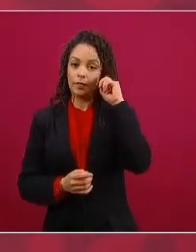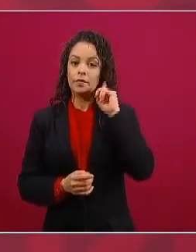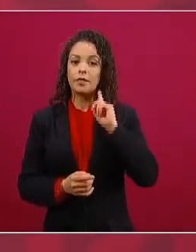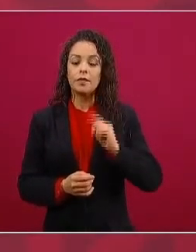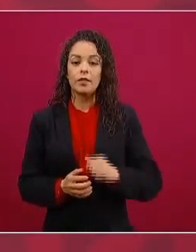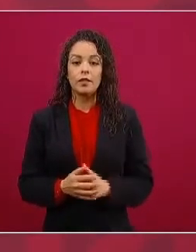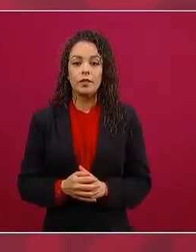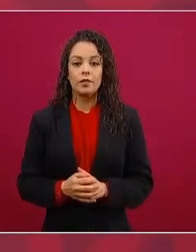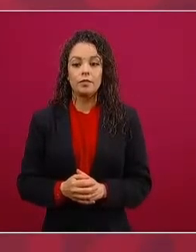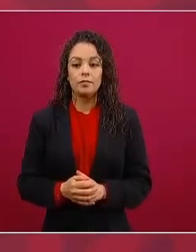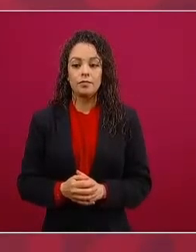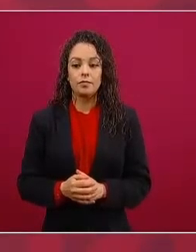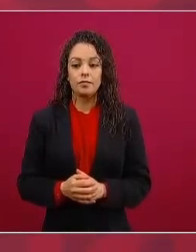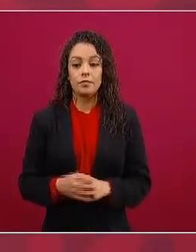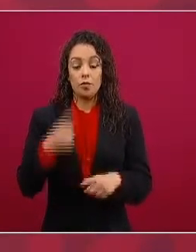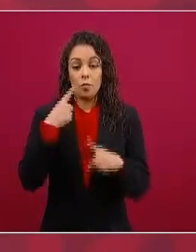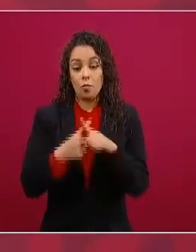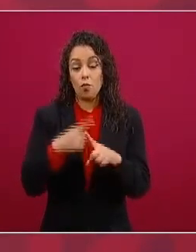anual